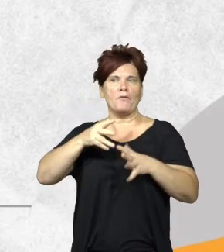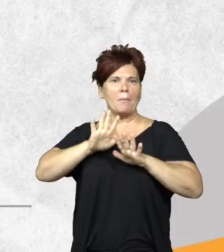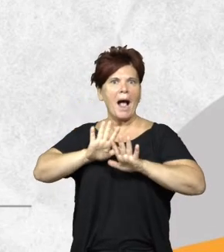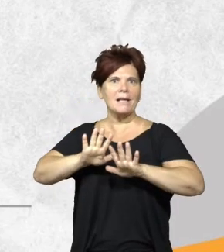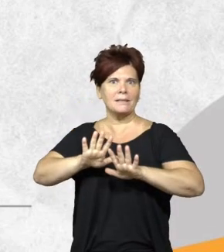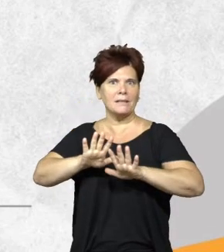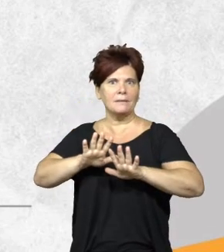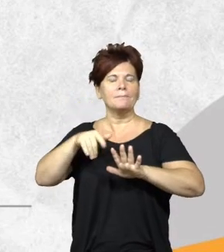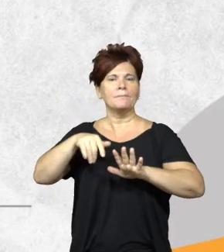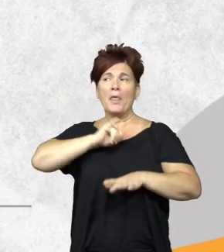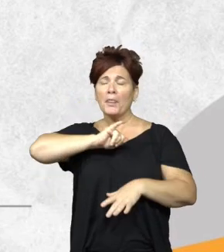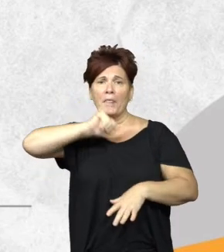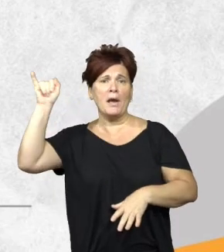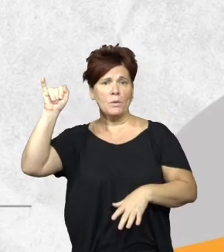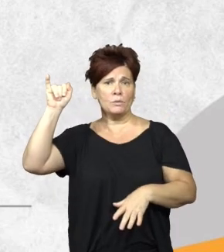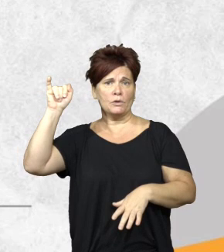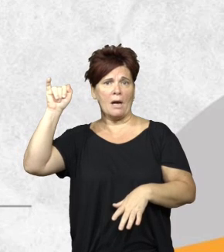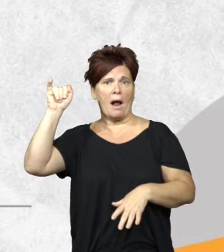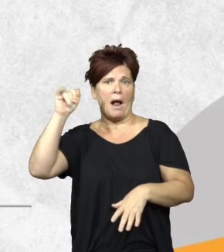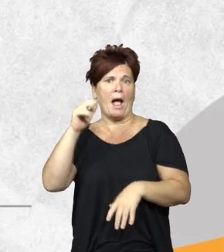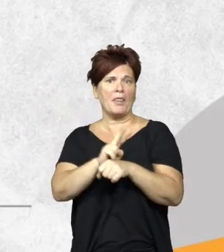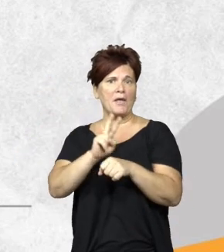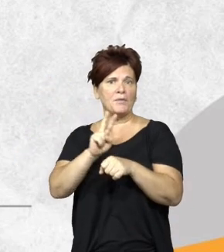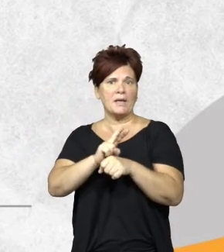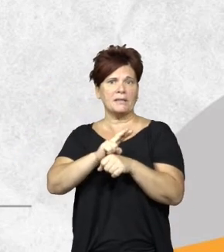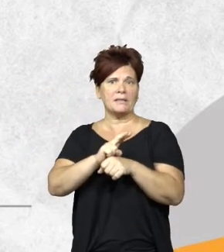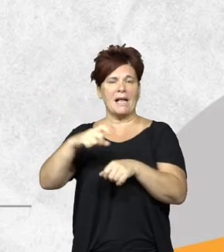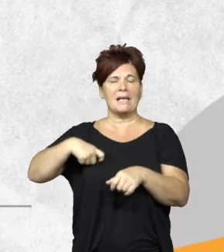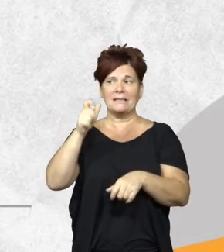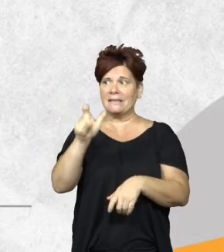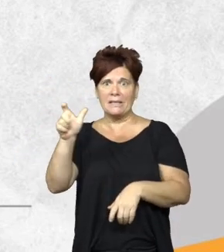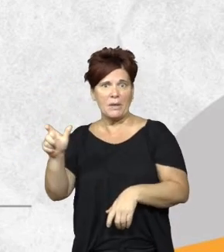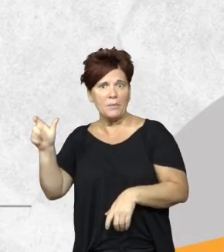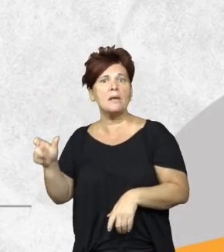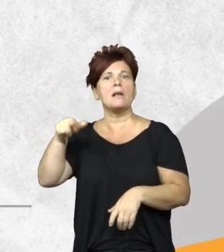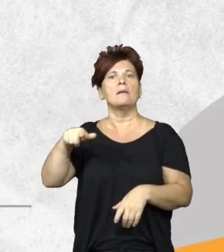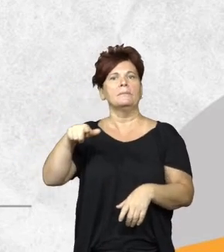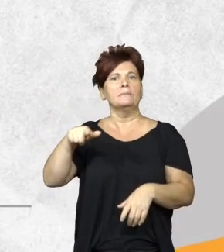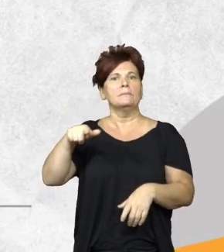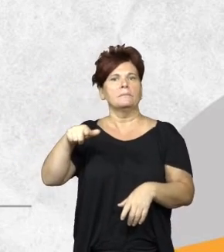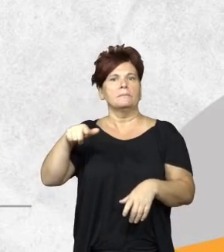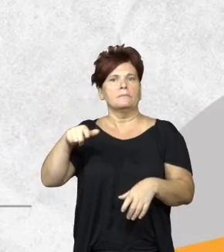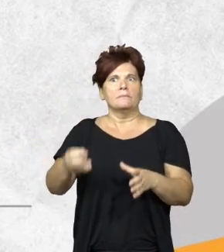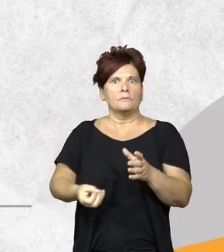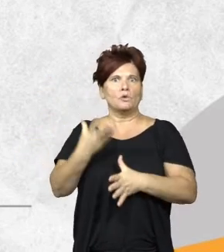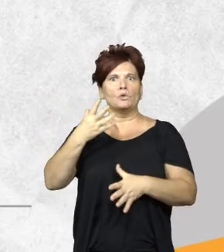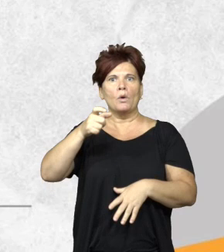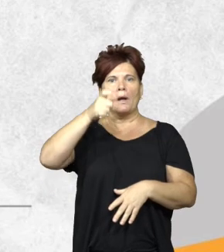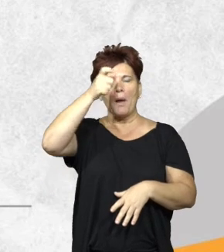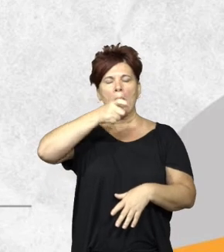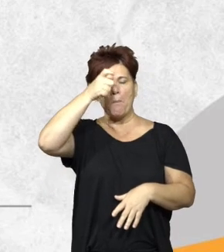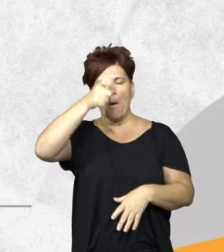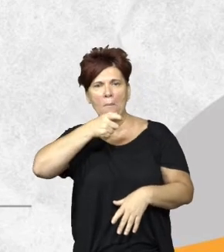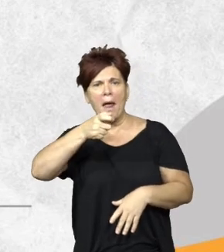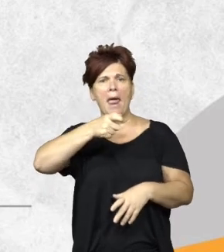denuncia defensa civil los episodios de fuego el organismo encargado de disparar los resortes de seguridad salud bomberos es defensa